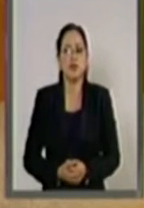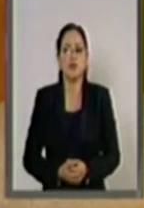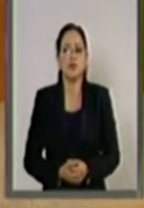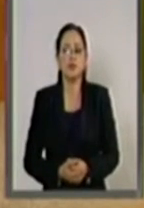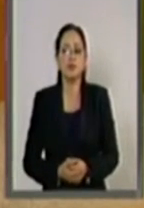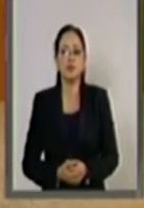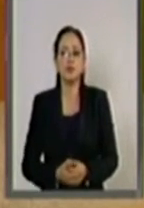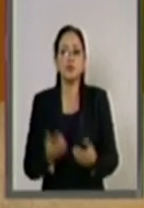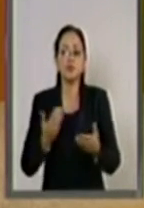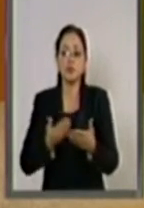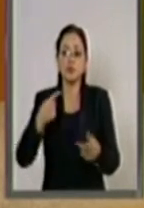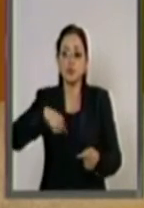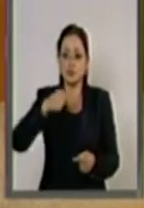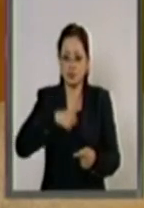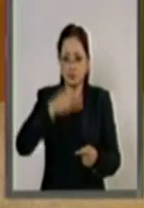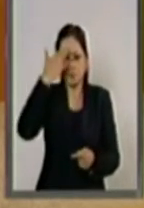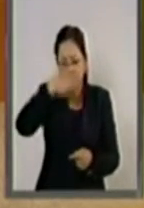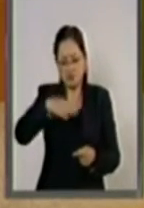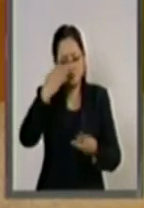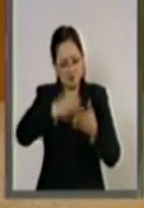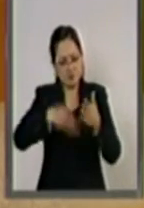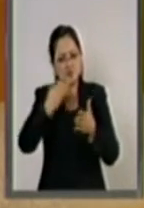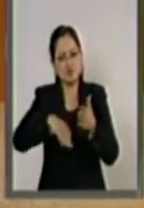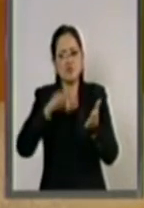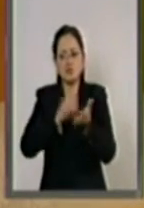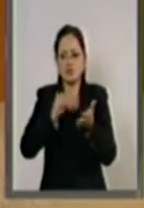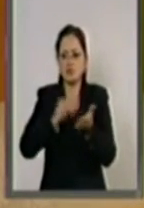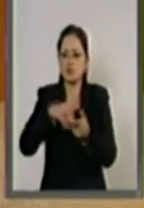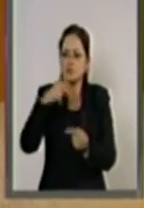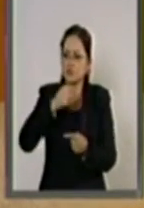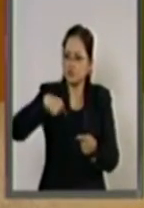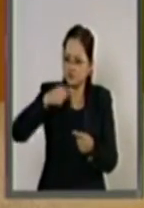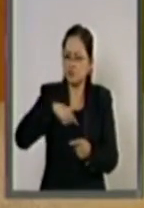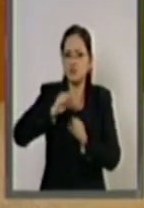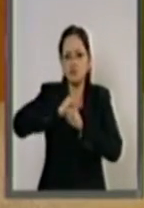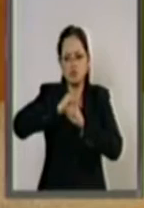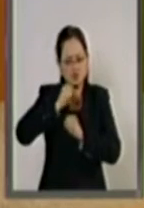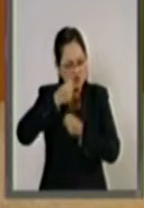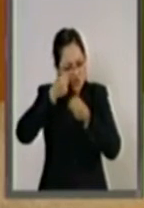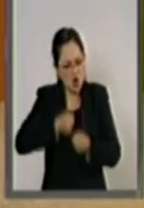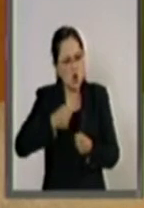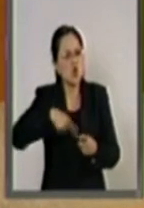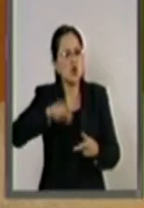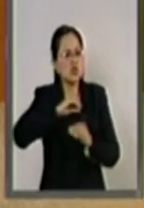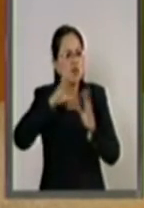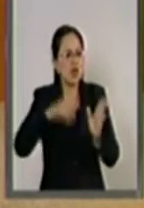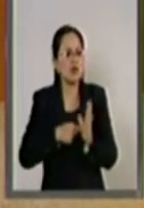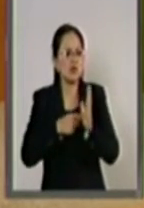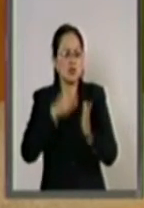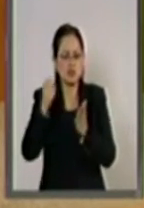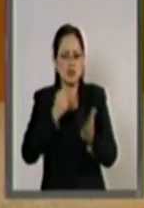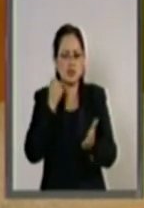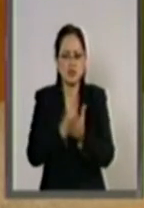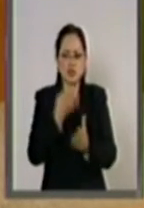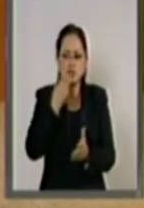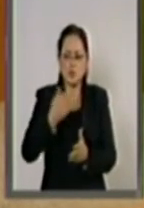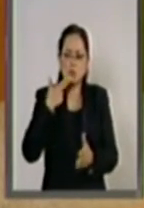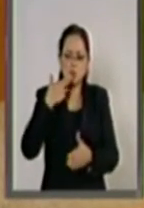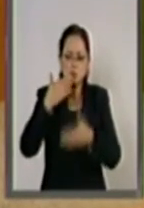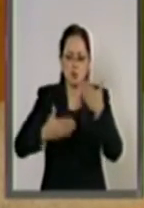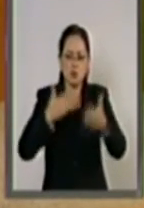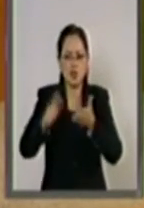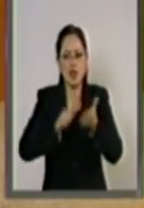Reconocemos que nos falta mucho por hacer, pero no tenemos la menor duda de que la aprobación e implementación de estas